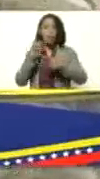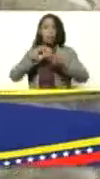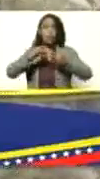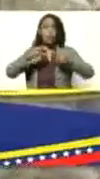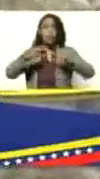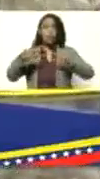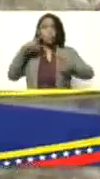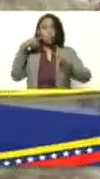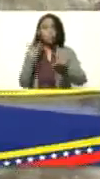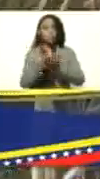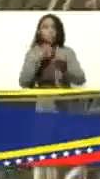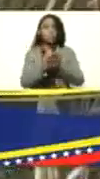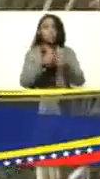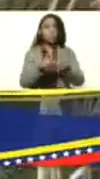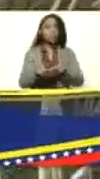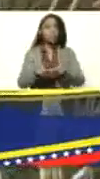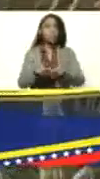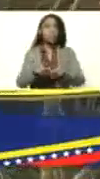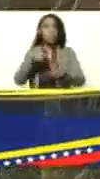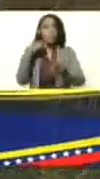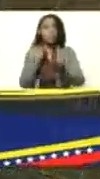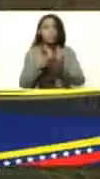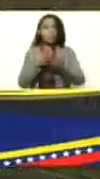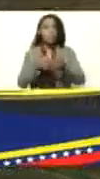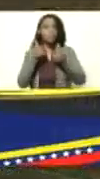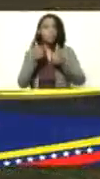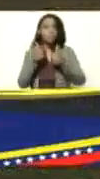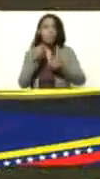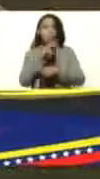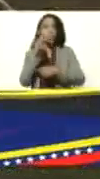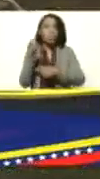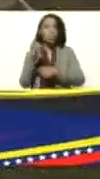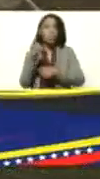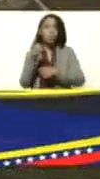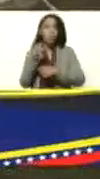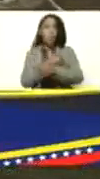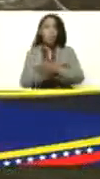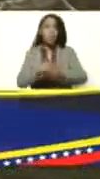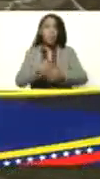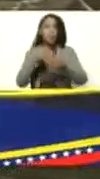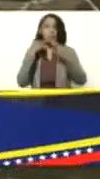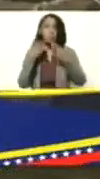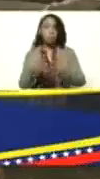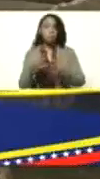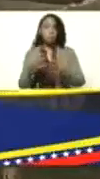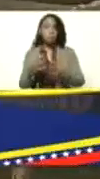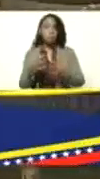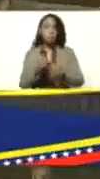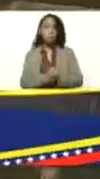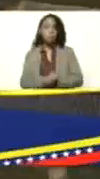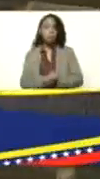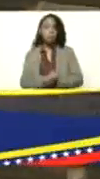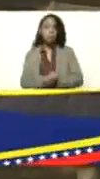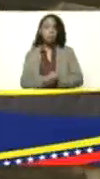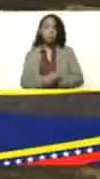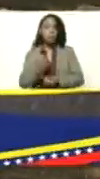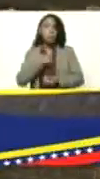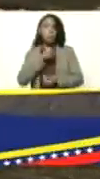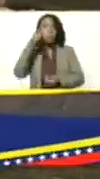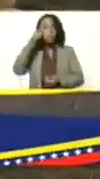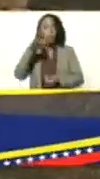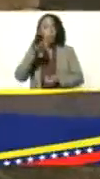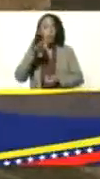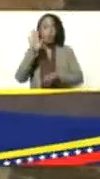certificada, genética pura, con sus 200 padrotes, los 70 padrotes de las cabritas, nuestro pueblo